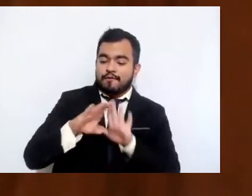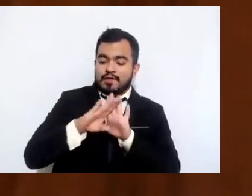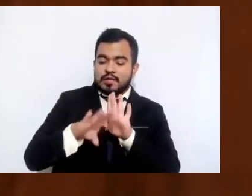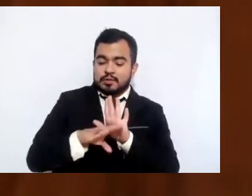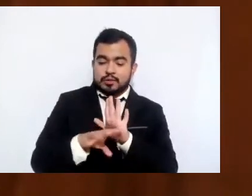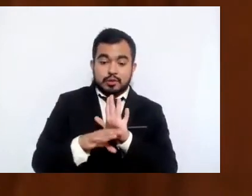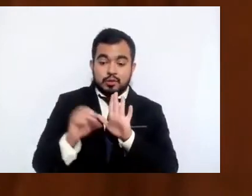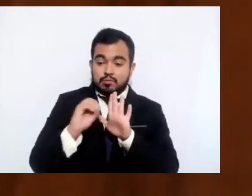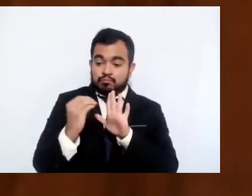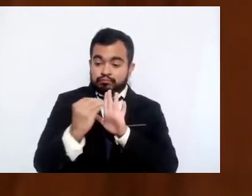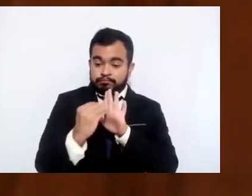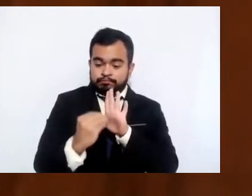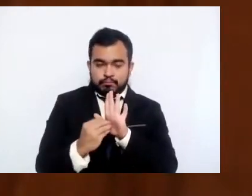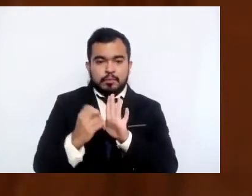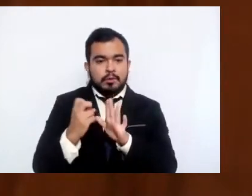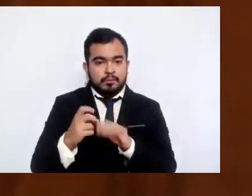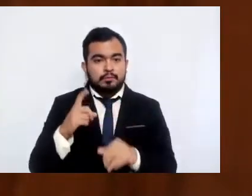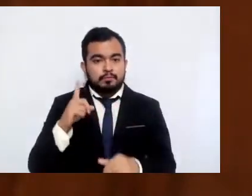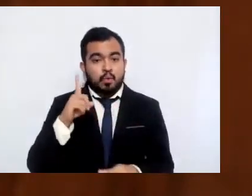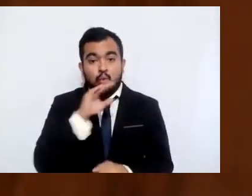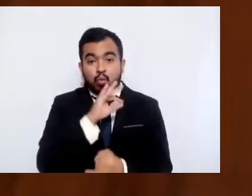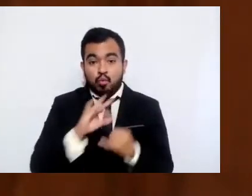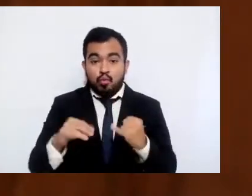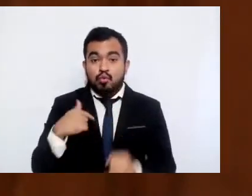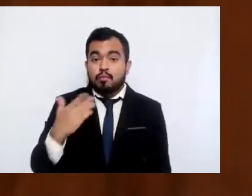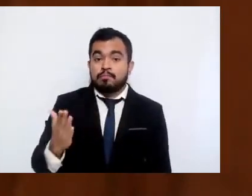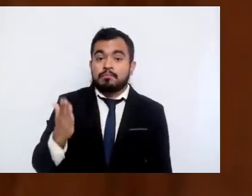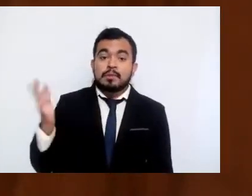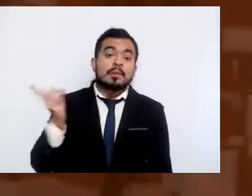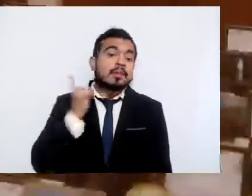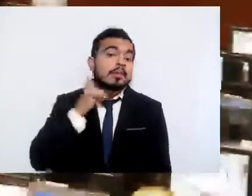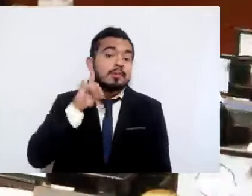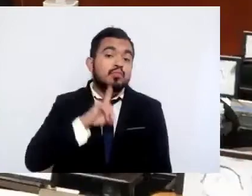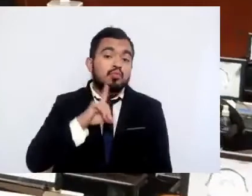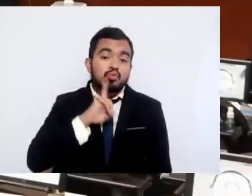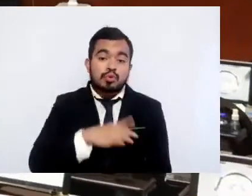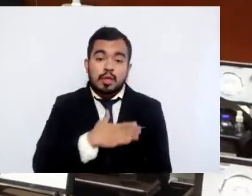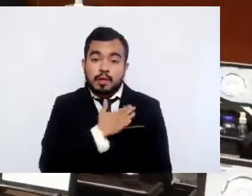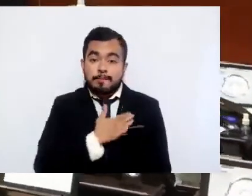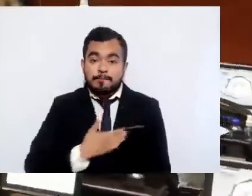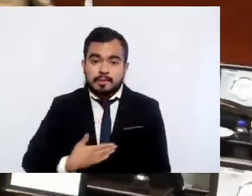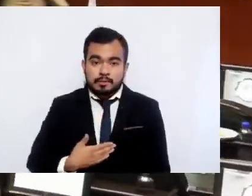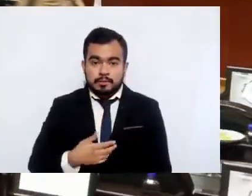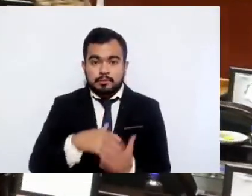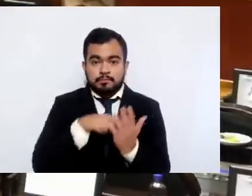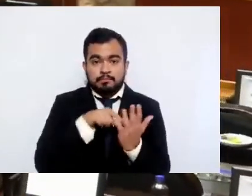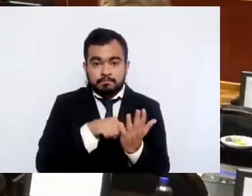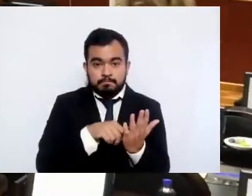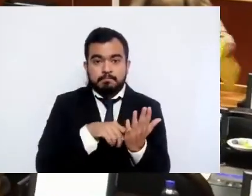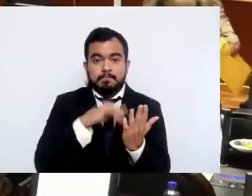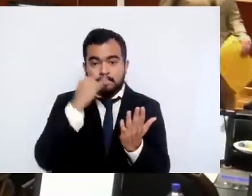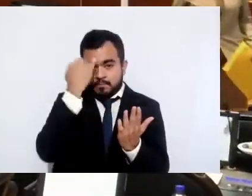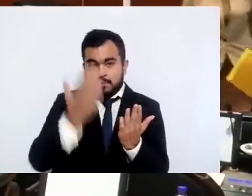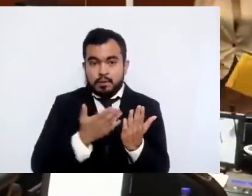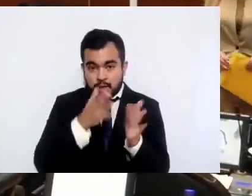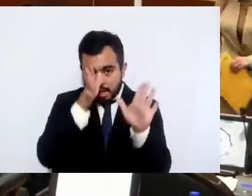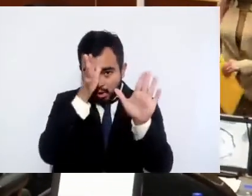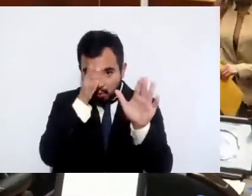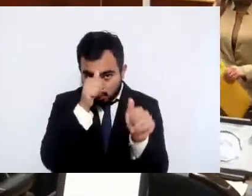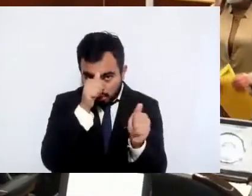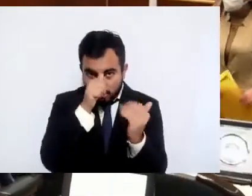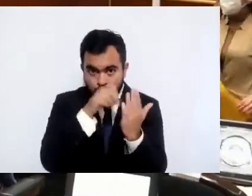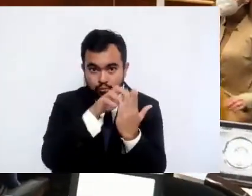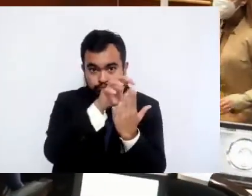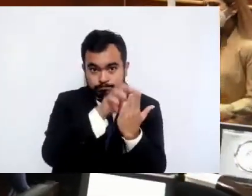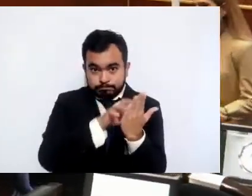Finalmente, les solicito a la diputada presidenta que el texto íntegro del presente punto de acuerdo de urgente y obvia